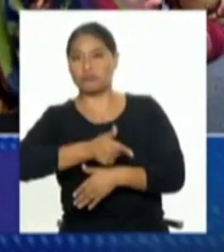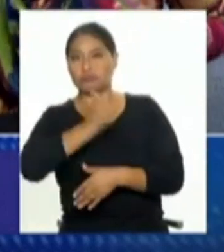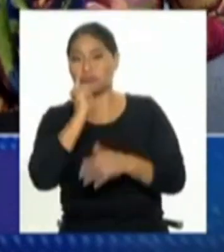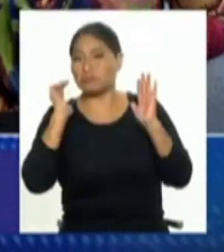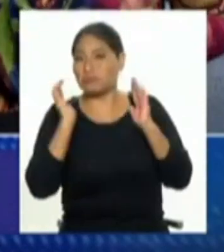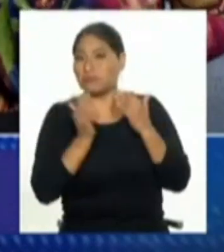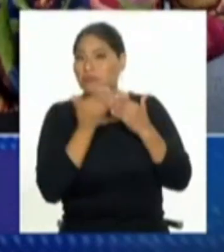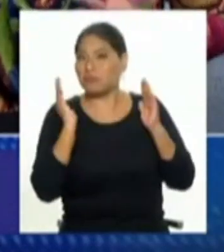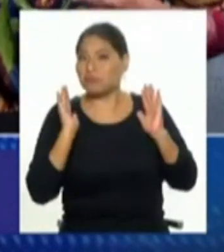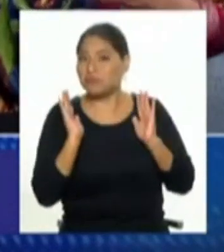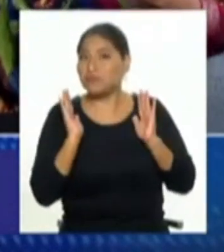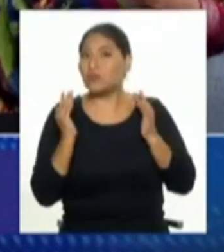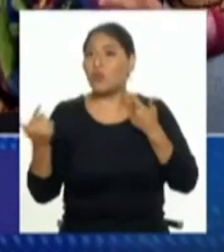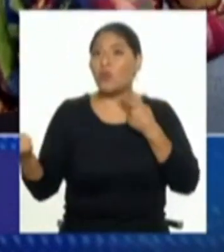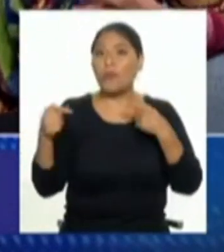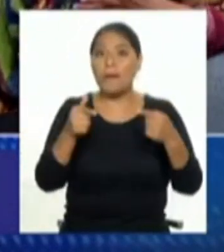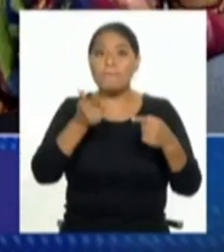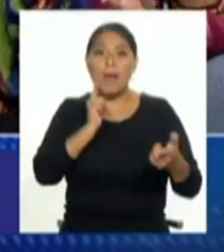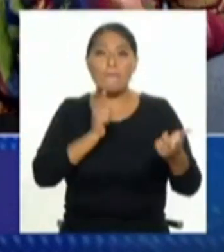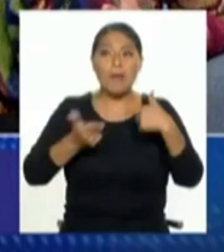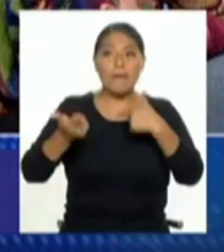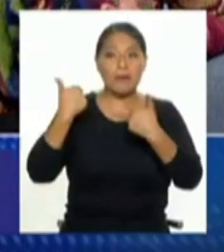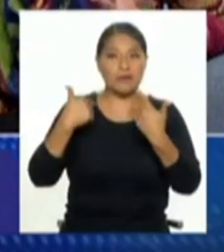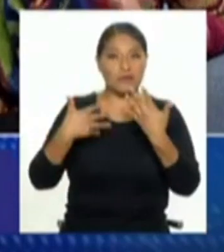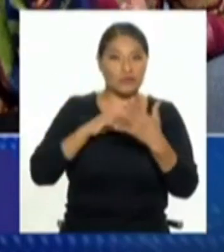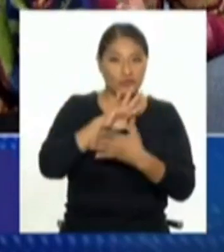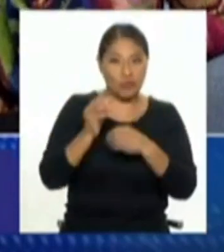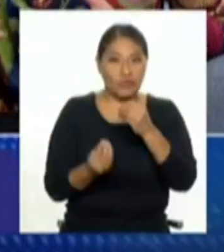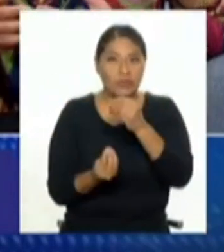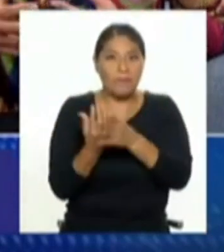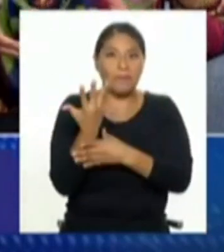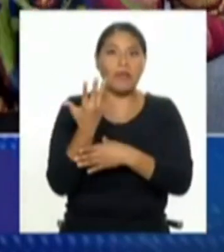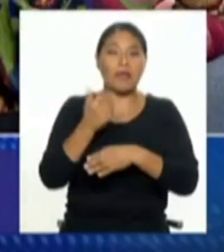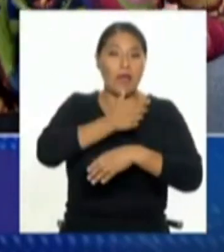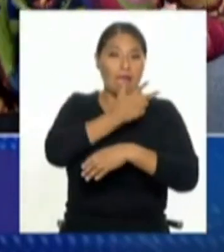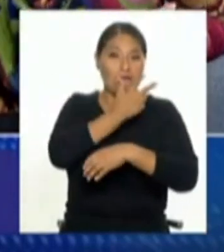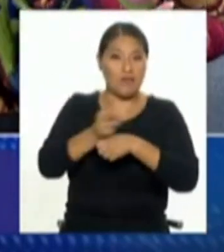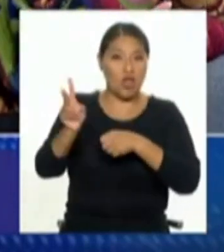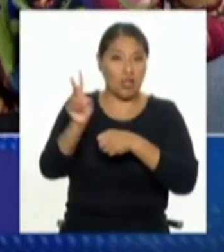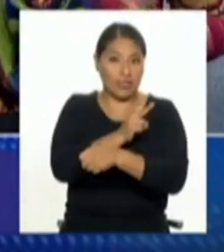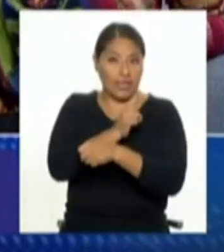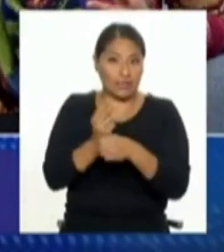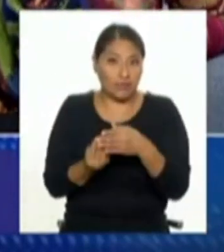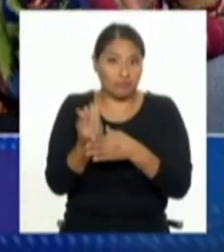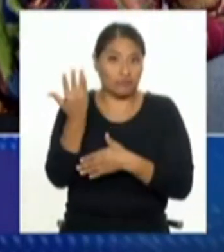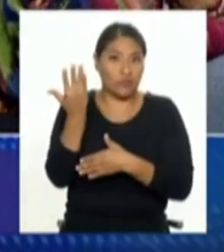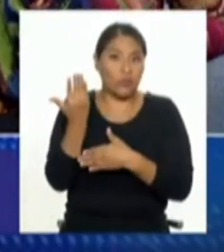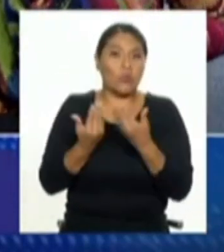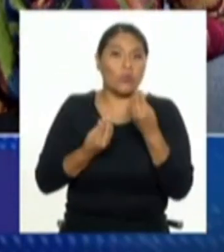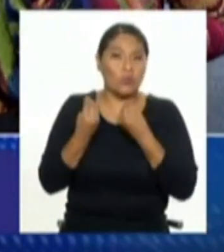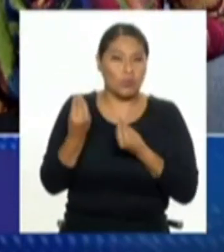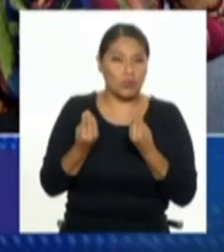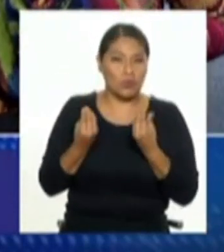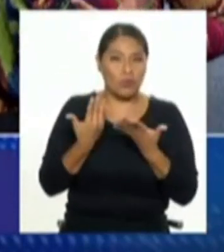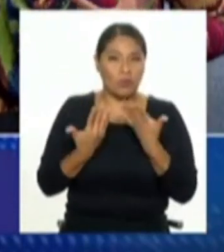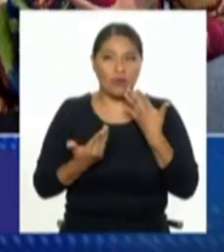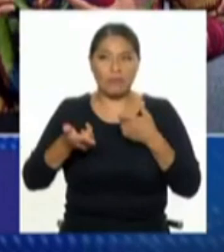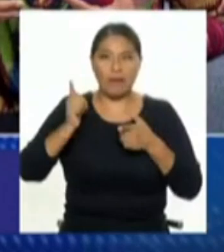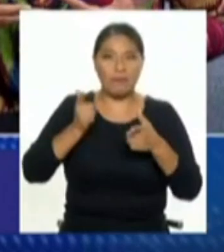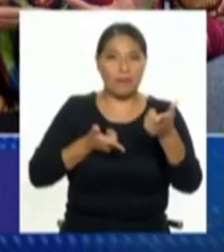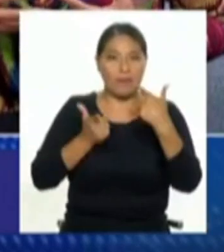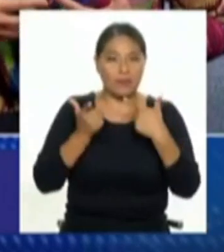disparo entonces empezamos a tener una situación de violencia tal que tal vez se nos va a escapar de las manos ¿es cierto esto que tenemos